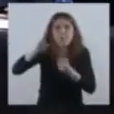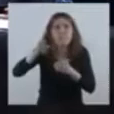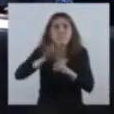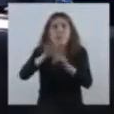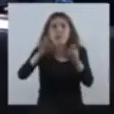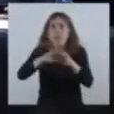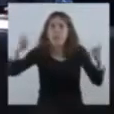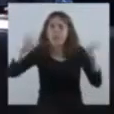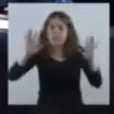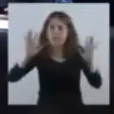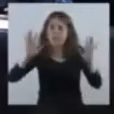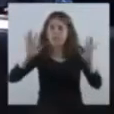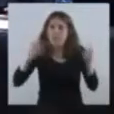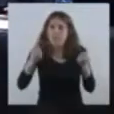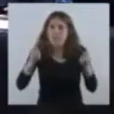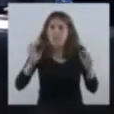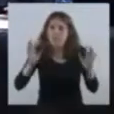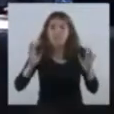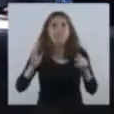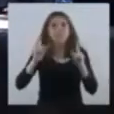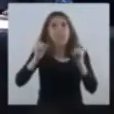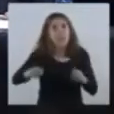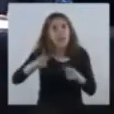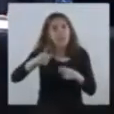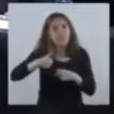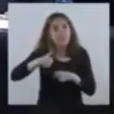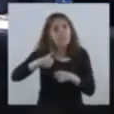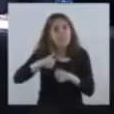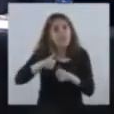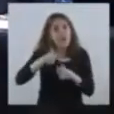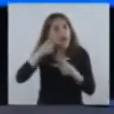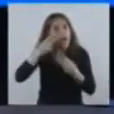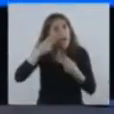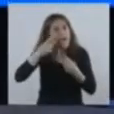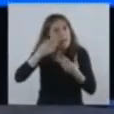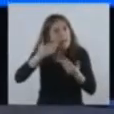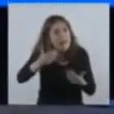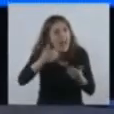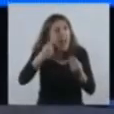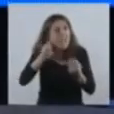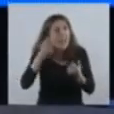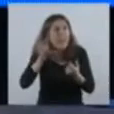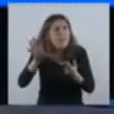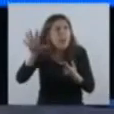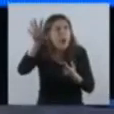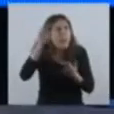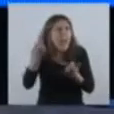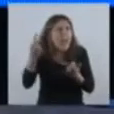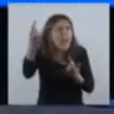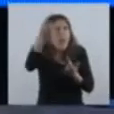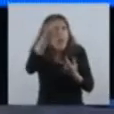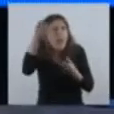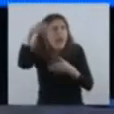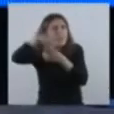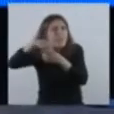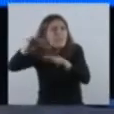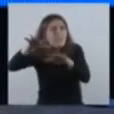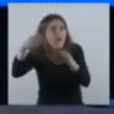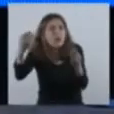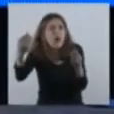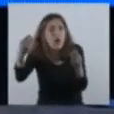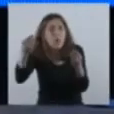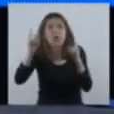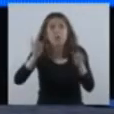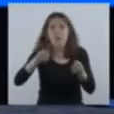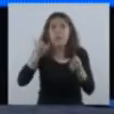Y vimos un poco lo que pasaba en cada uno de esos lugares. Además de los contagios, en